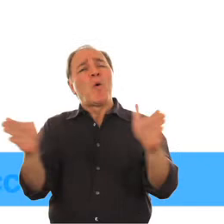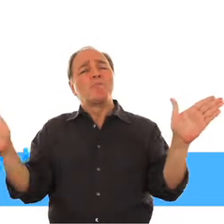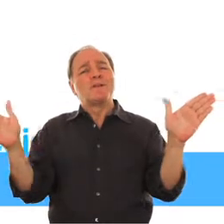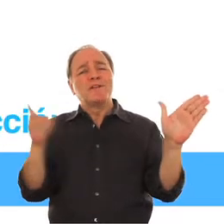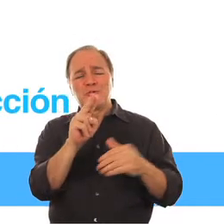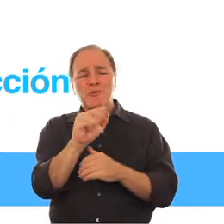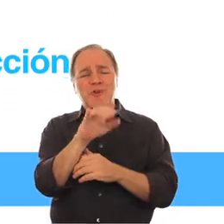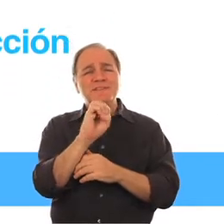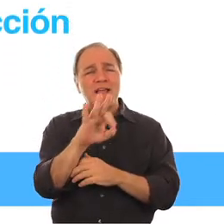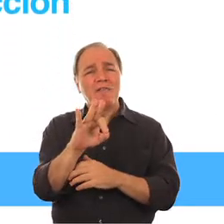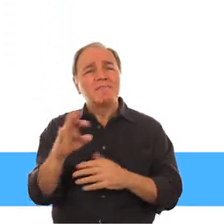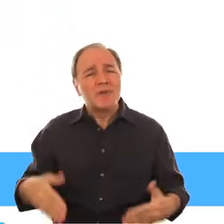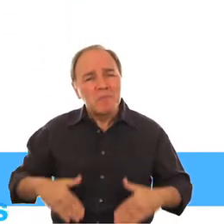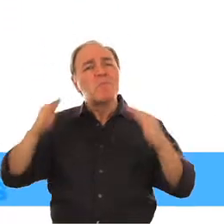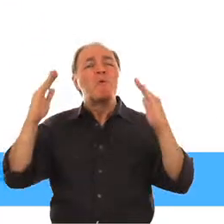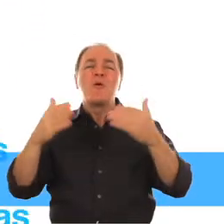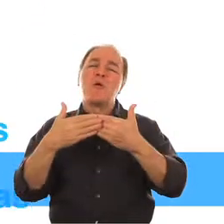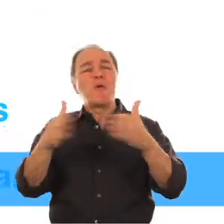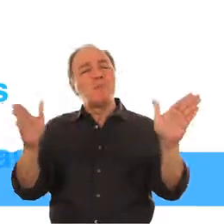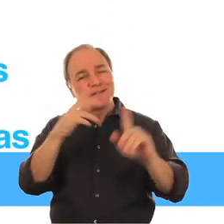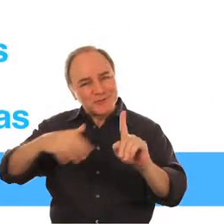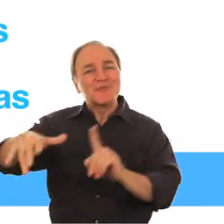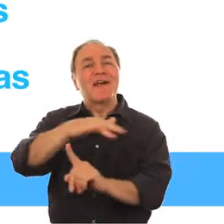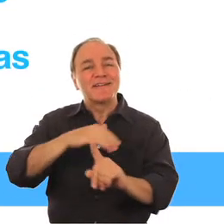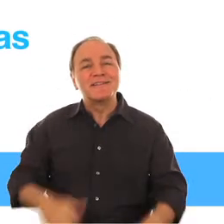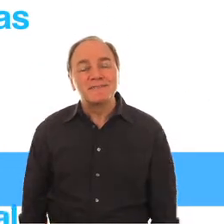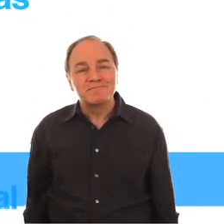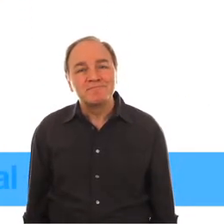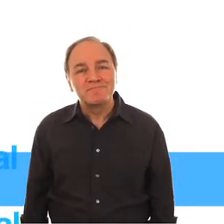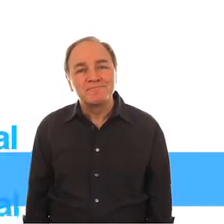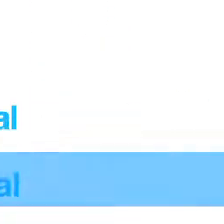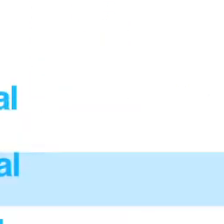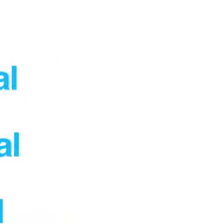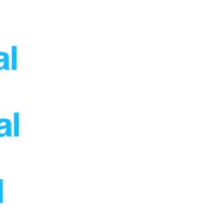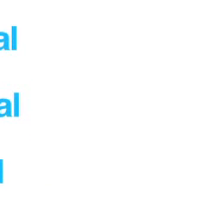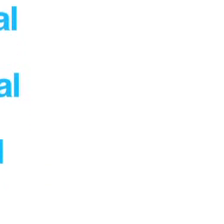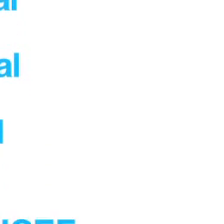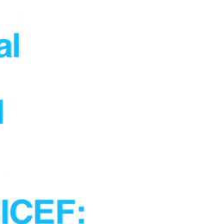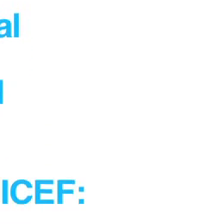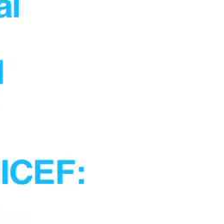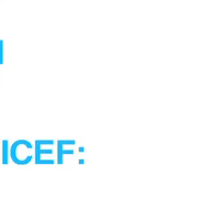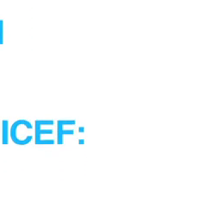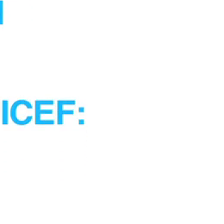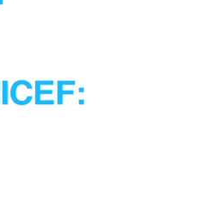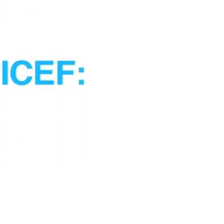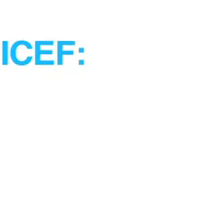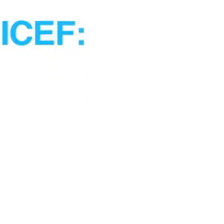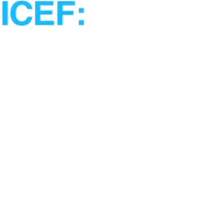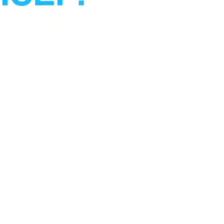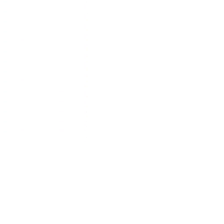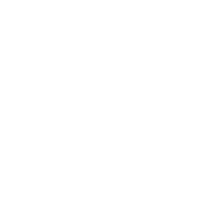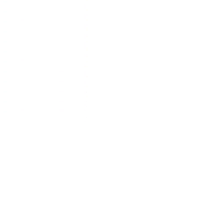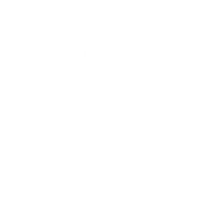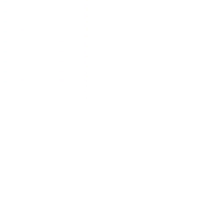Bionista y Asociado de Producción Chantal Eitz Narradora Oliver Edsforth Música Aaron